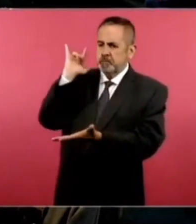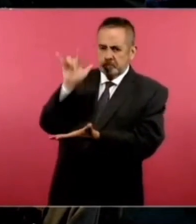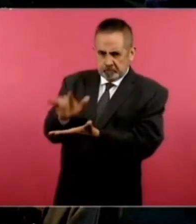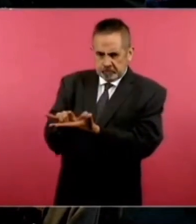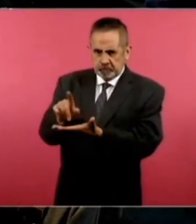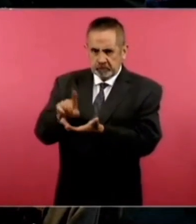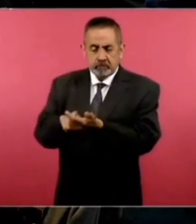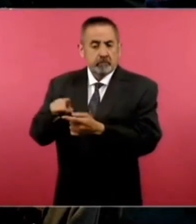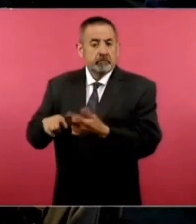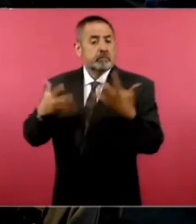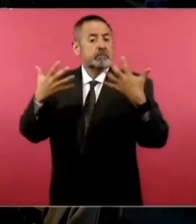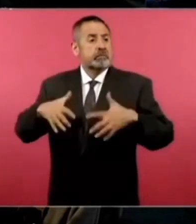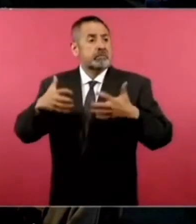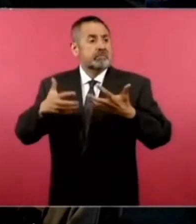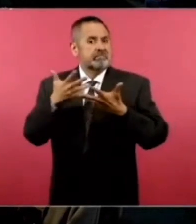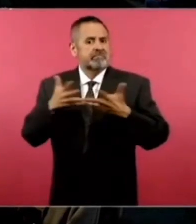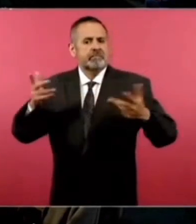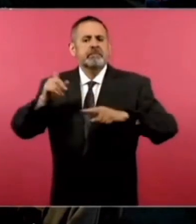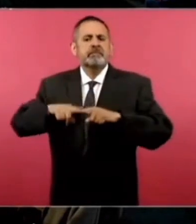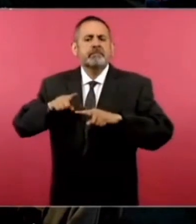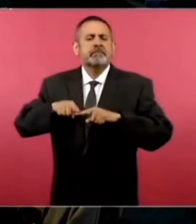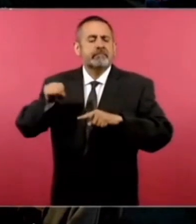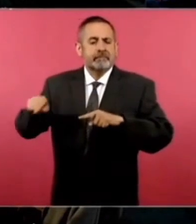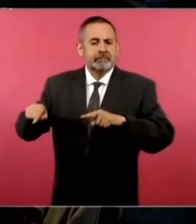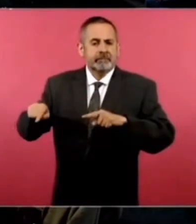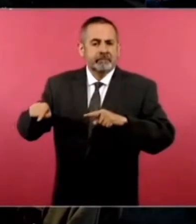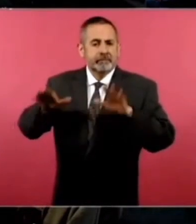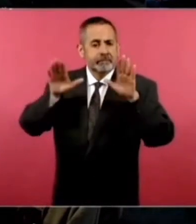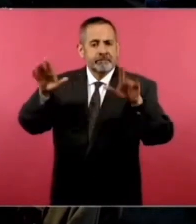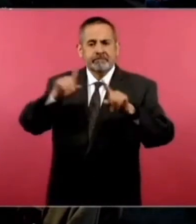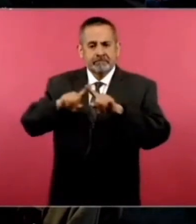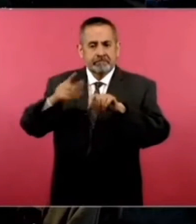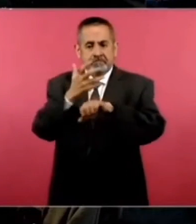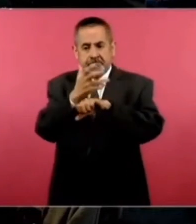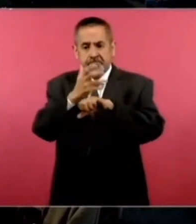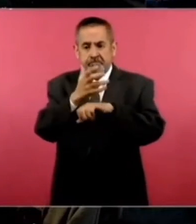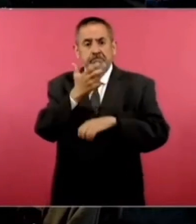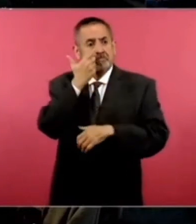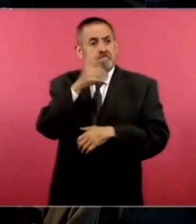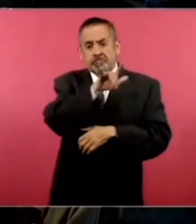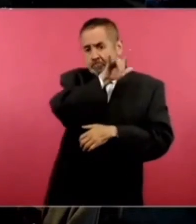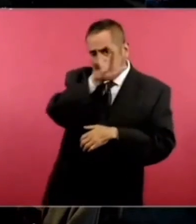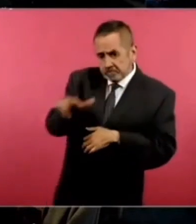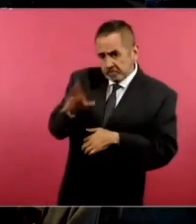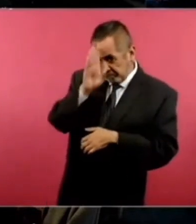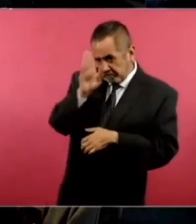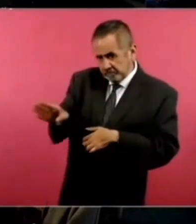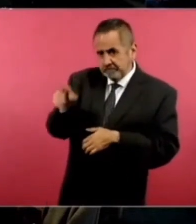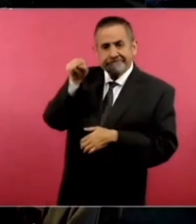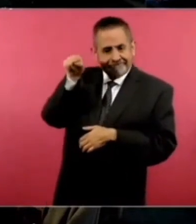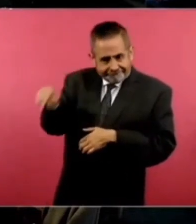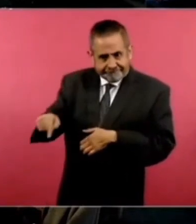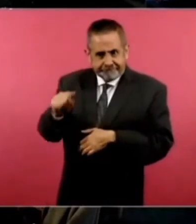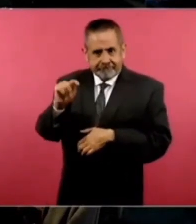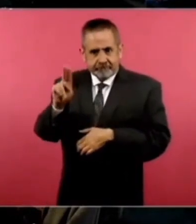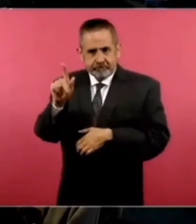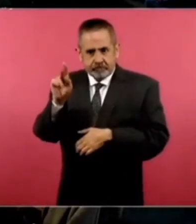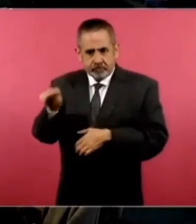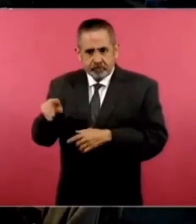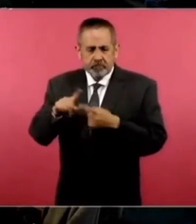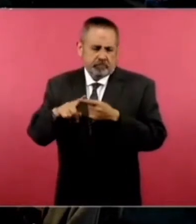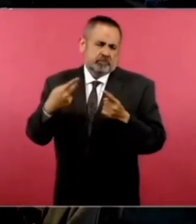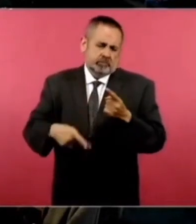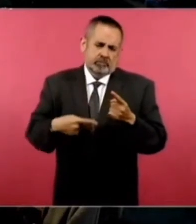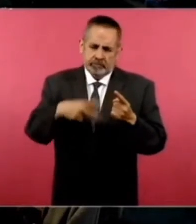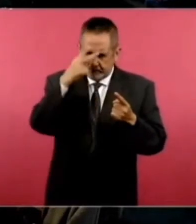de empresas aéreas estadounidenses, extranjeras, y desde luego de